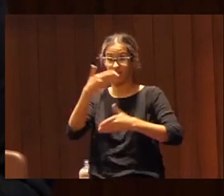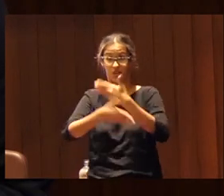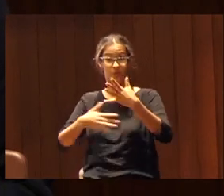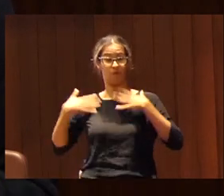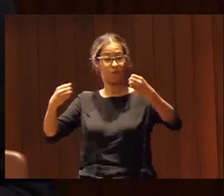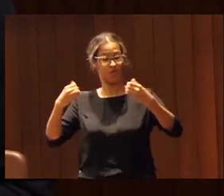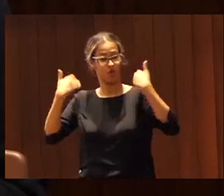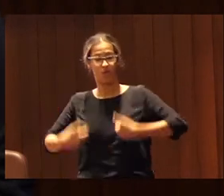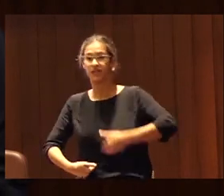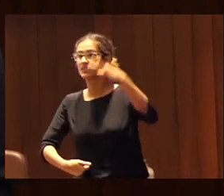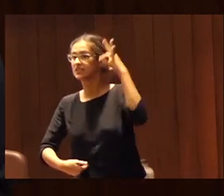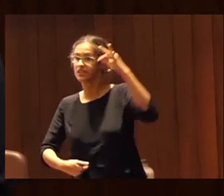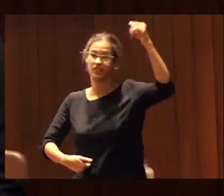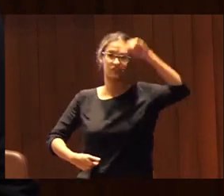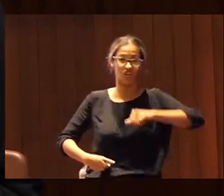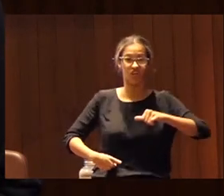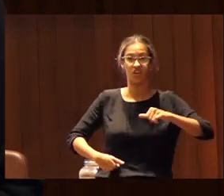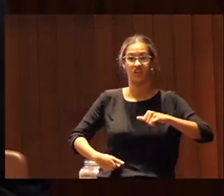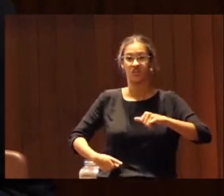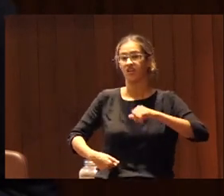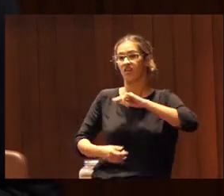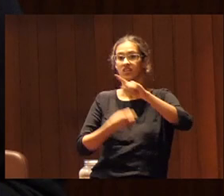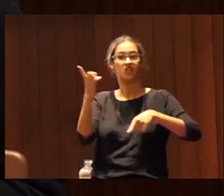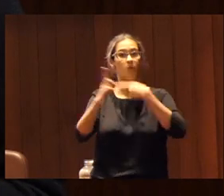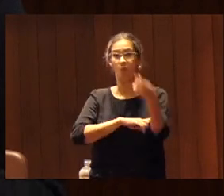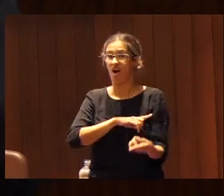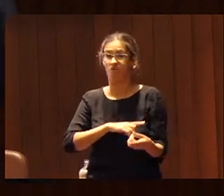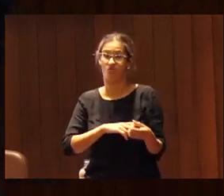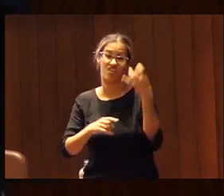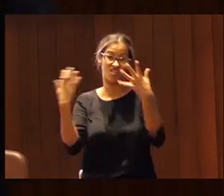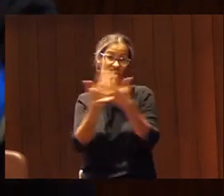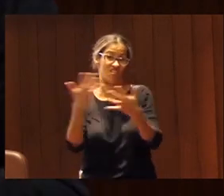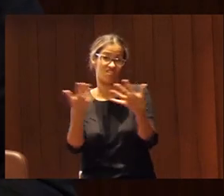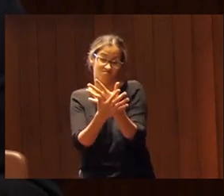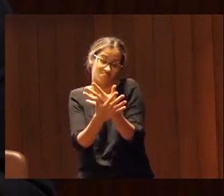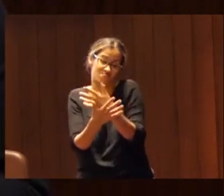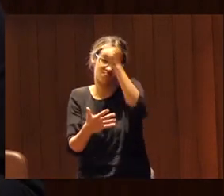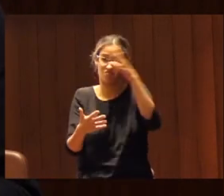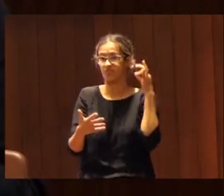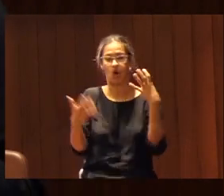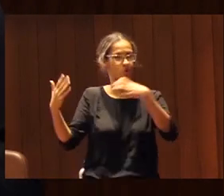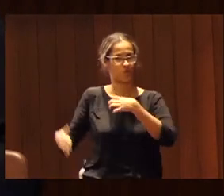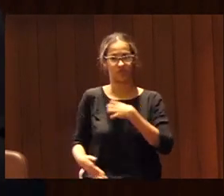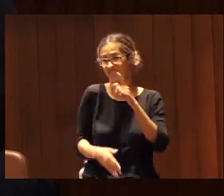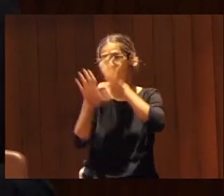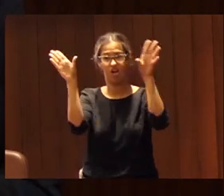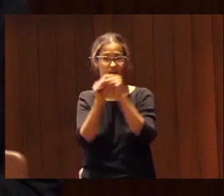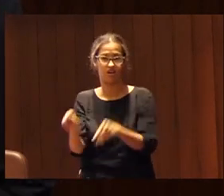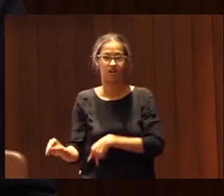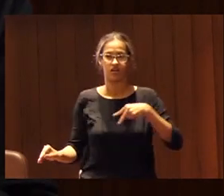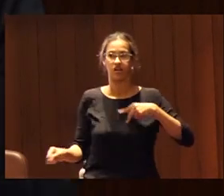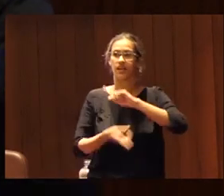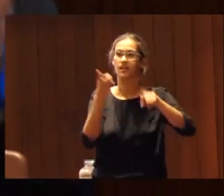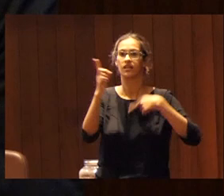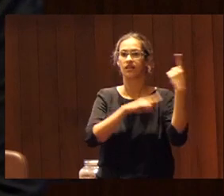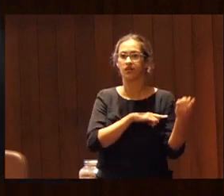de chicas o chicos no se puede hacer una actividad mixta esa es la conclusión general luego podemos hablar de